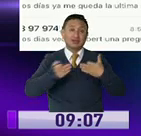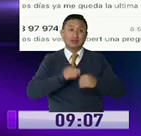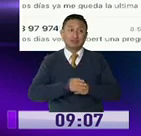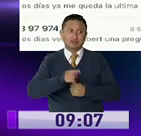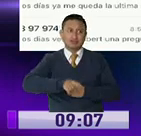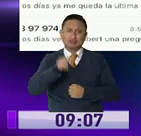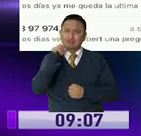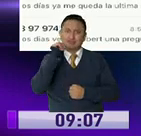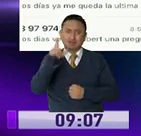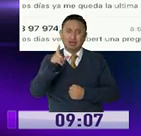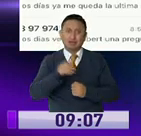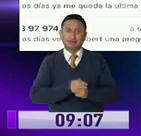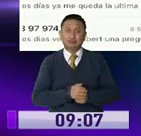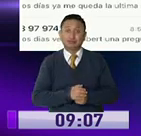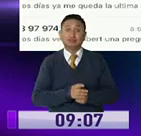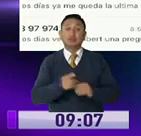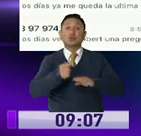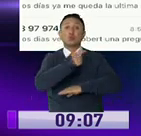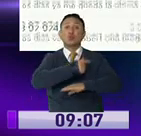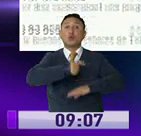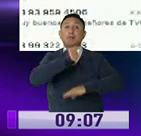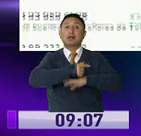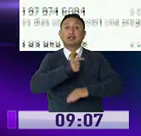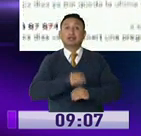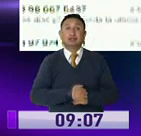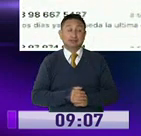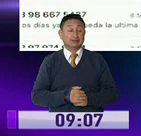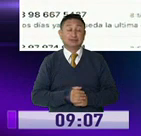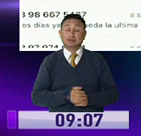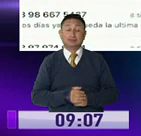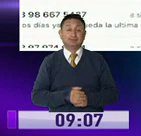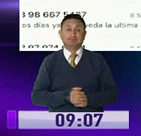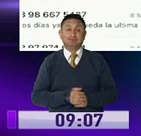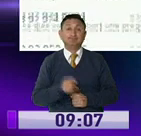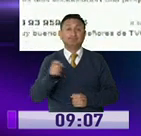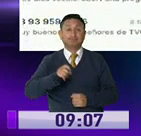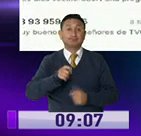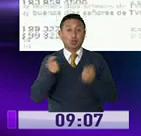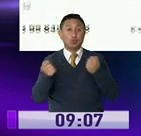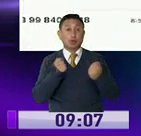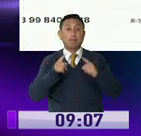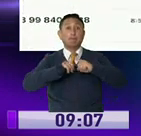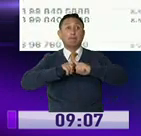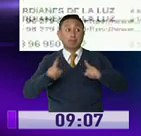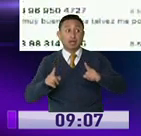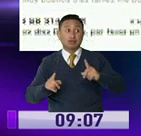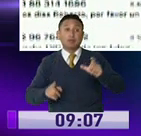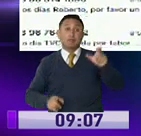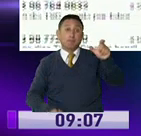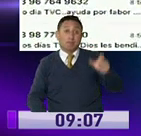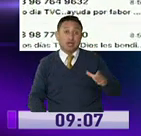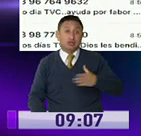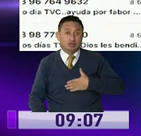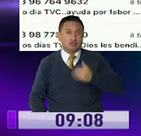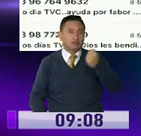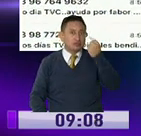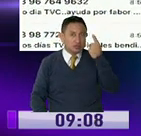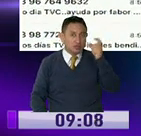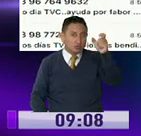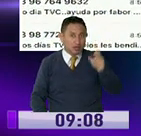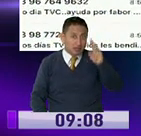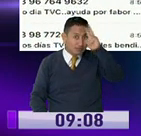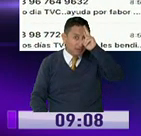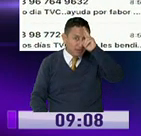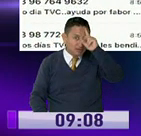de víveres. Están demasiado elevados en Guamaní. No, terrible, o sea, hay que hacerse operativos, pero creo que esos hay que ser consecuentes también, conscientes, por parte de las